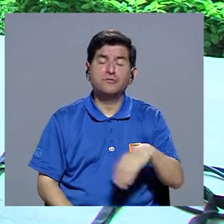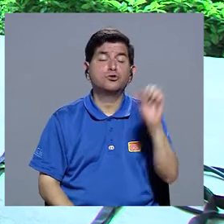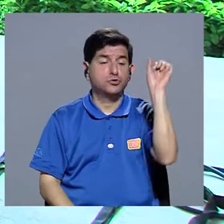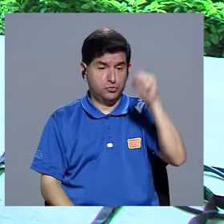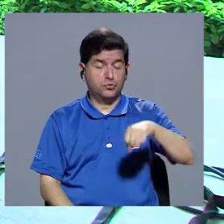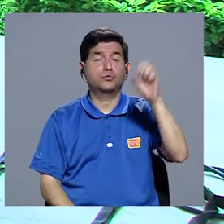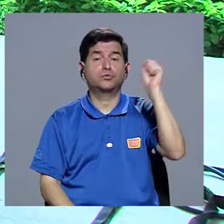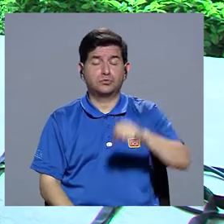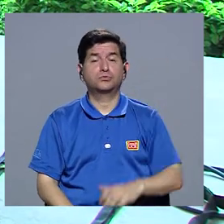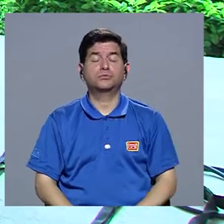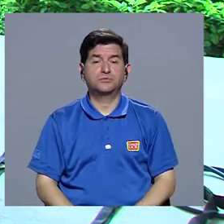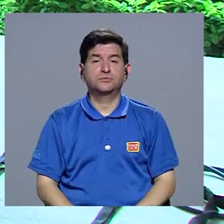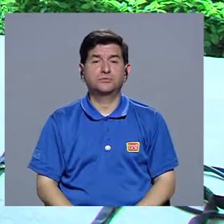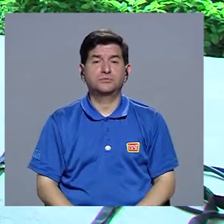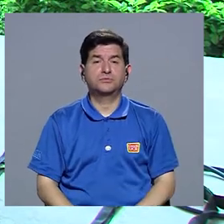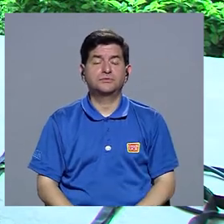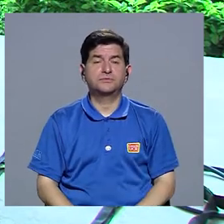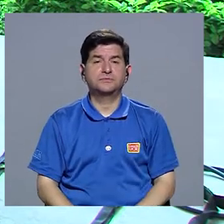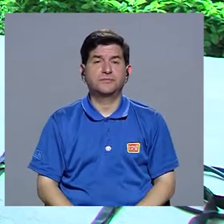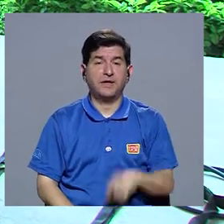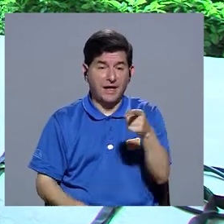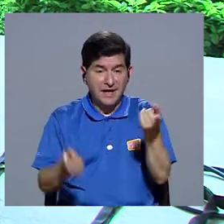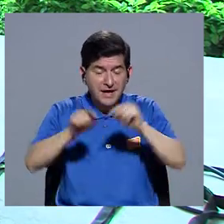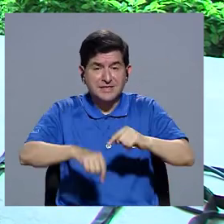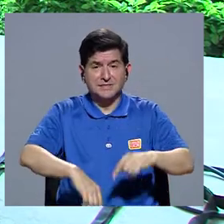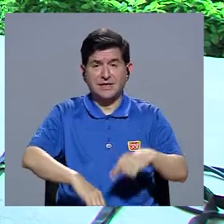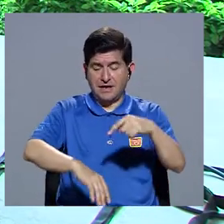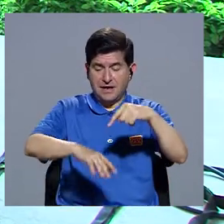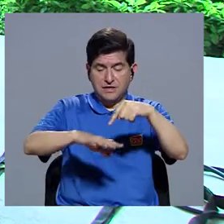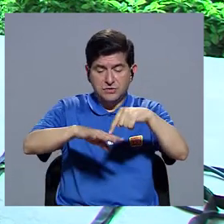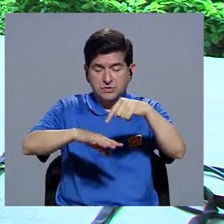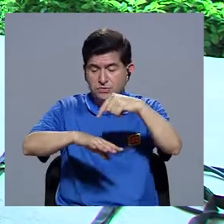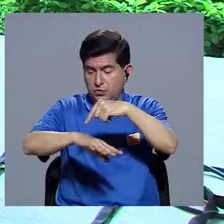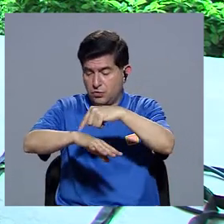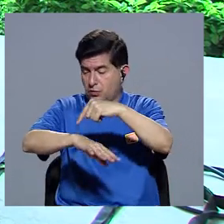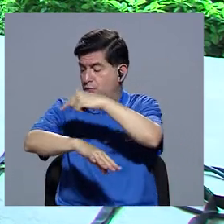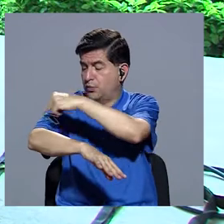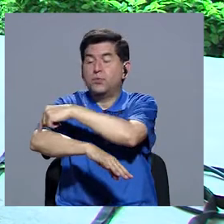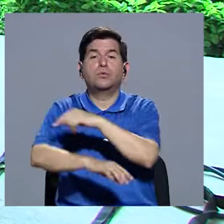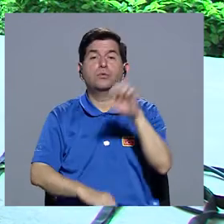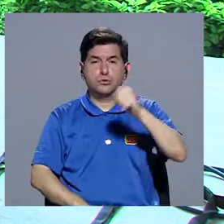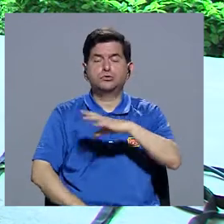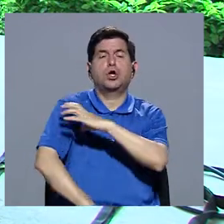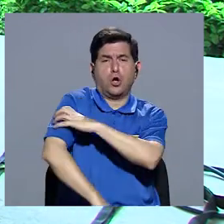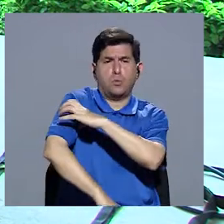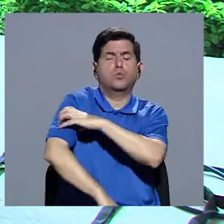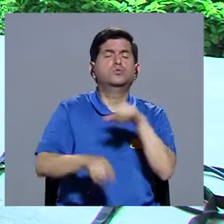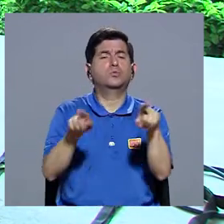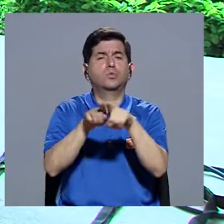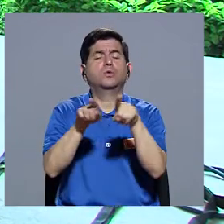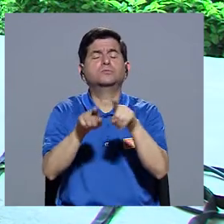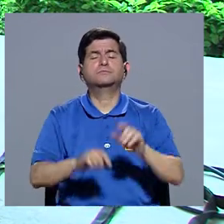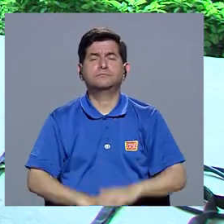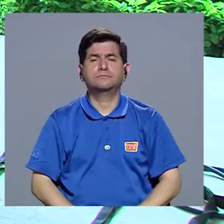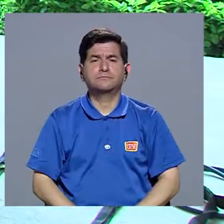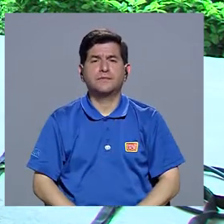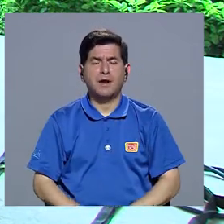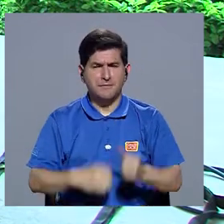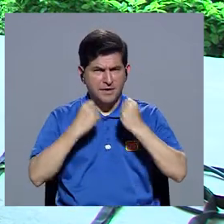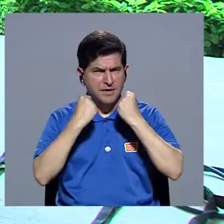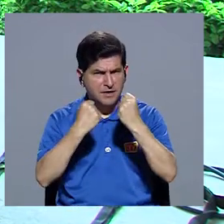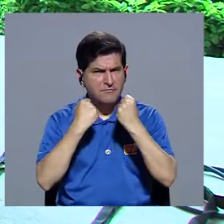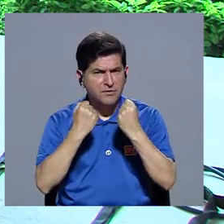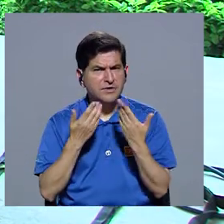en las articulaciones. A nivel más que toda la elongación muscular, ajá, flexibilidad. Ok, igual como para